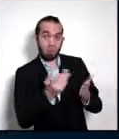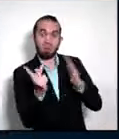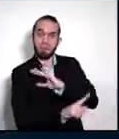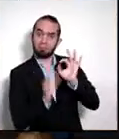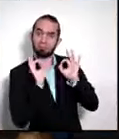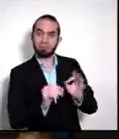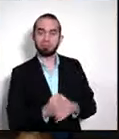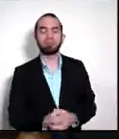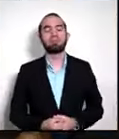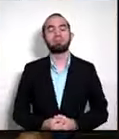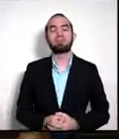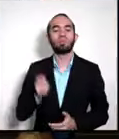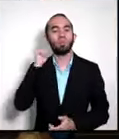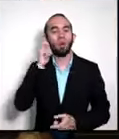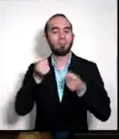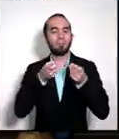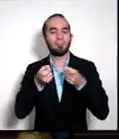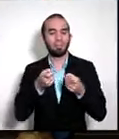¿Alexandro?